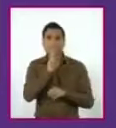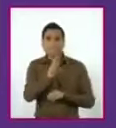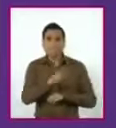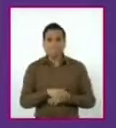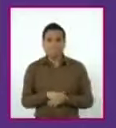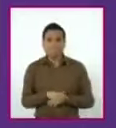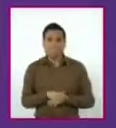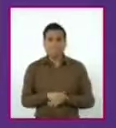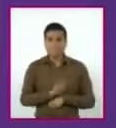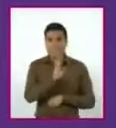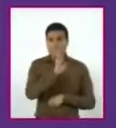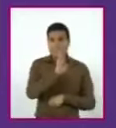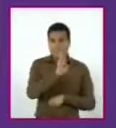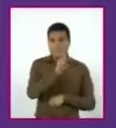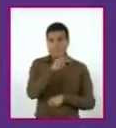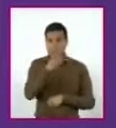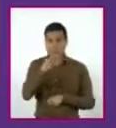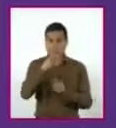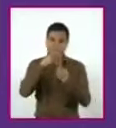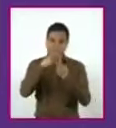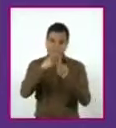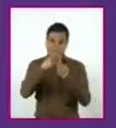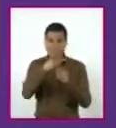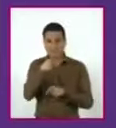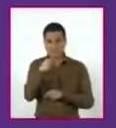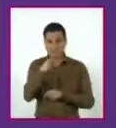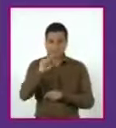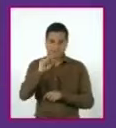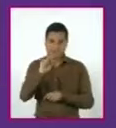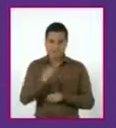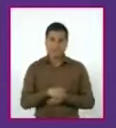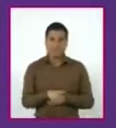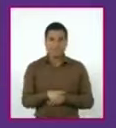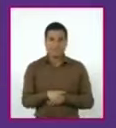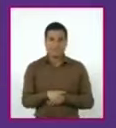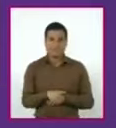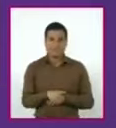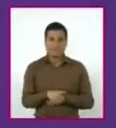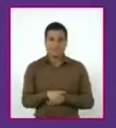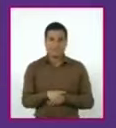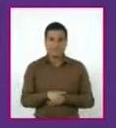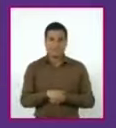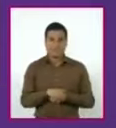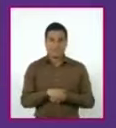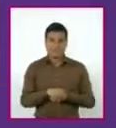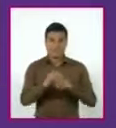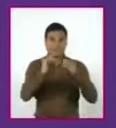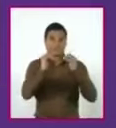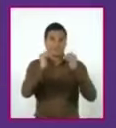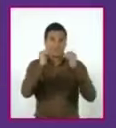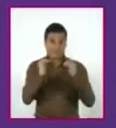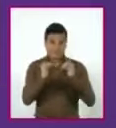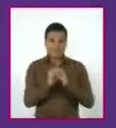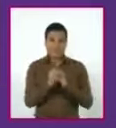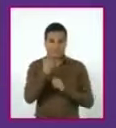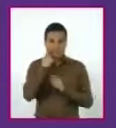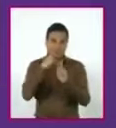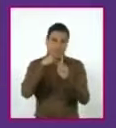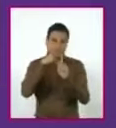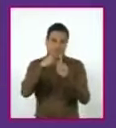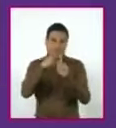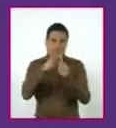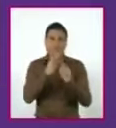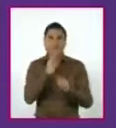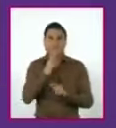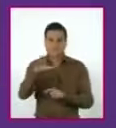de b igual a más menos 20. De aquí tomamos el valor positivo, o